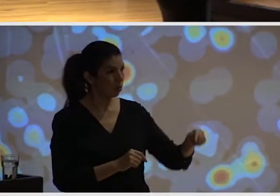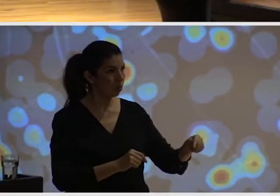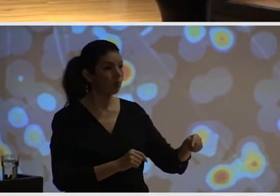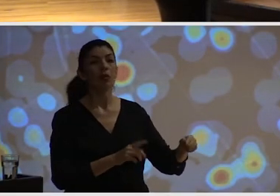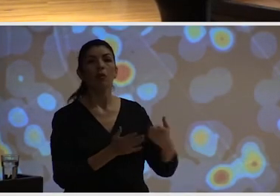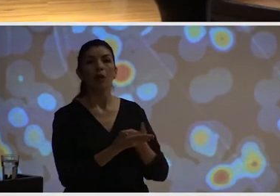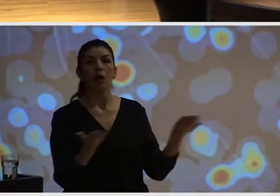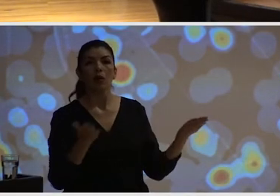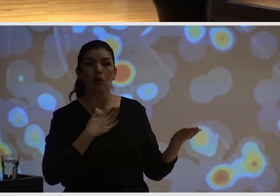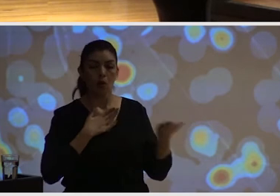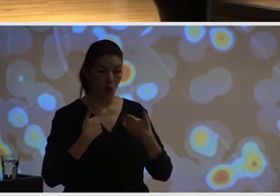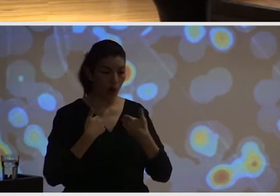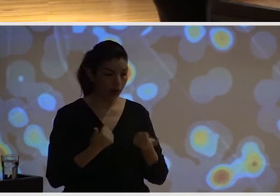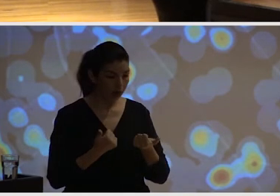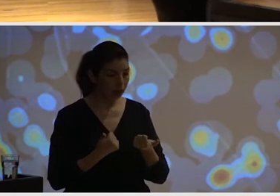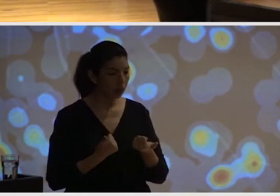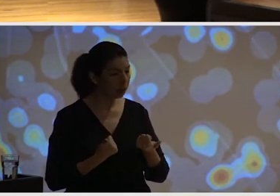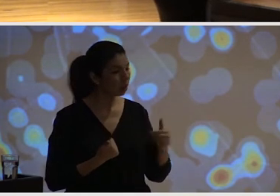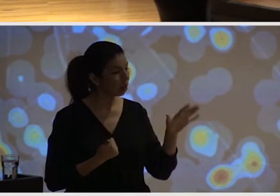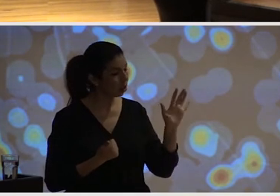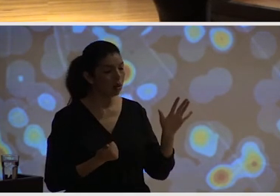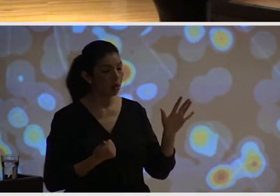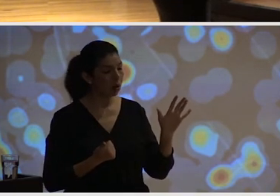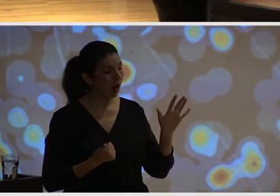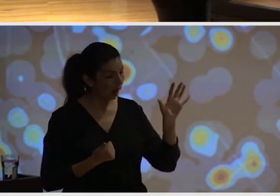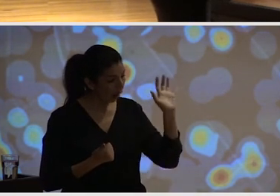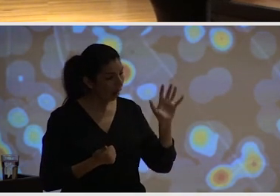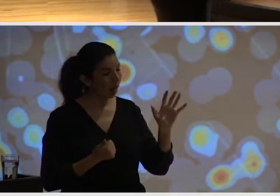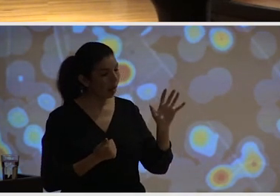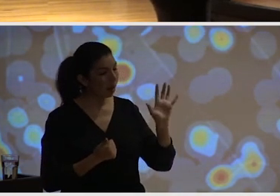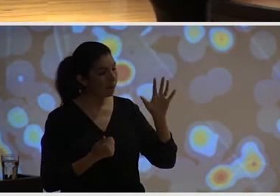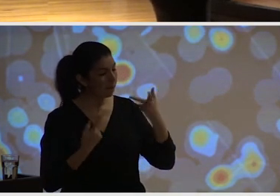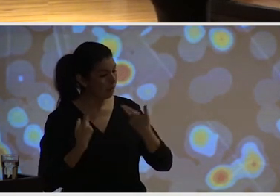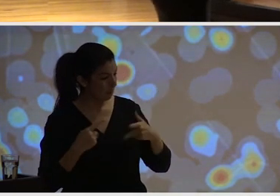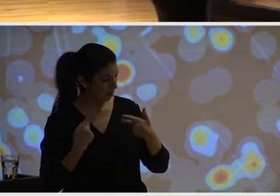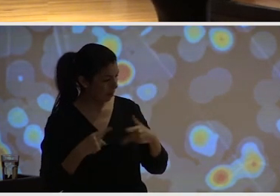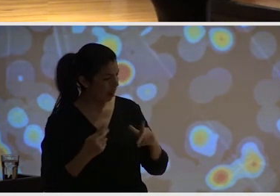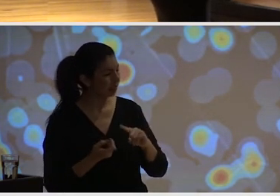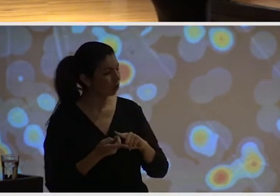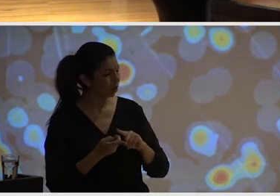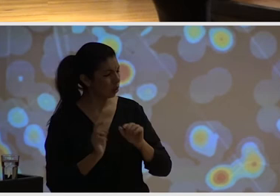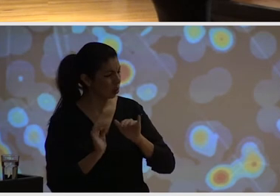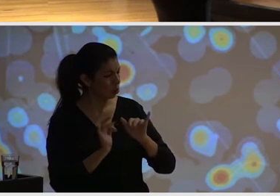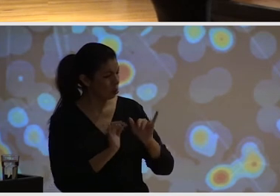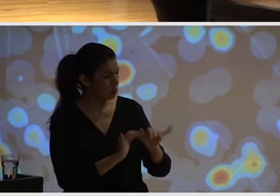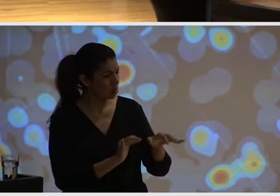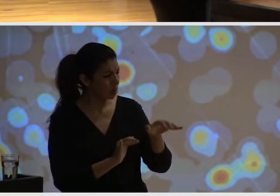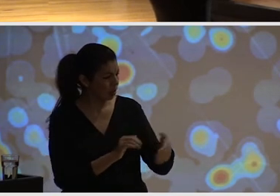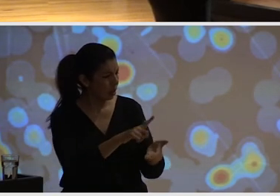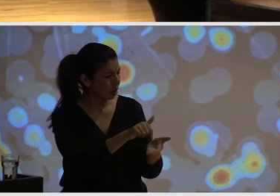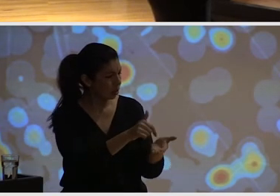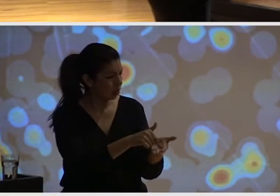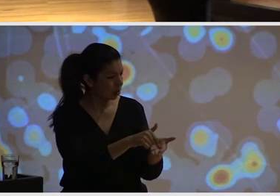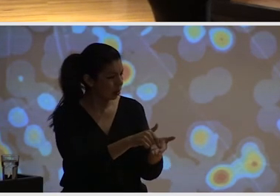importante saber eso, porque a la hora de invertir puede escoger, puede ser elecciones muy claras sobre, digamos, cuáles son los